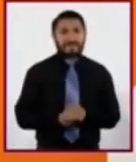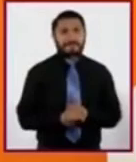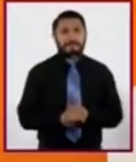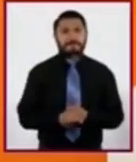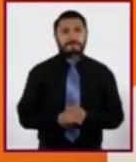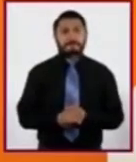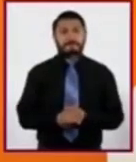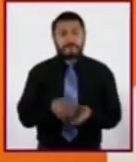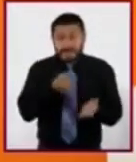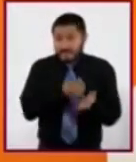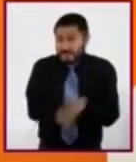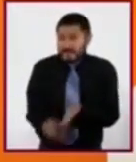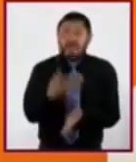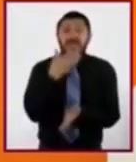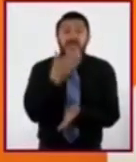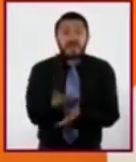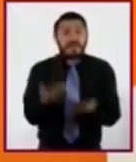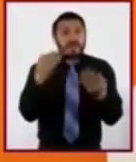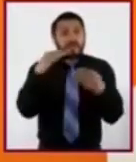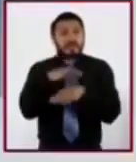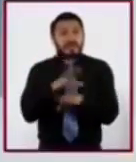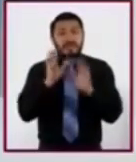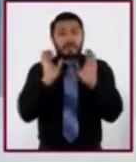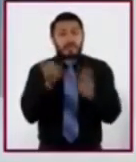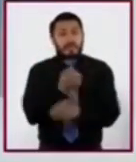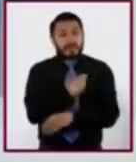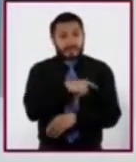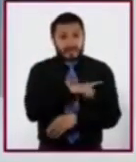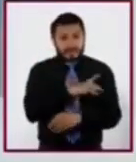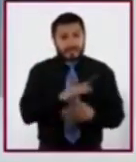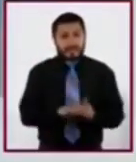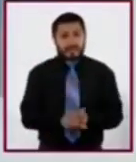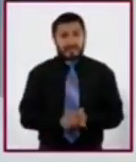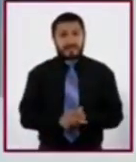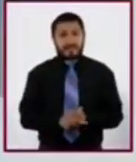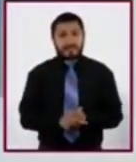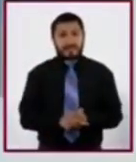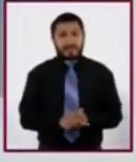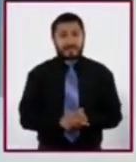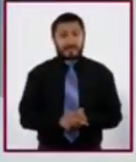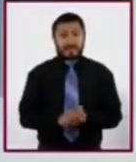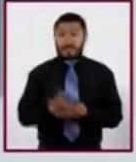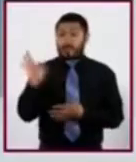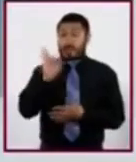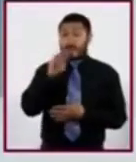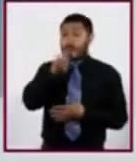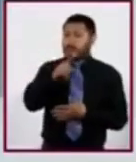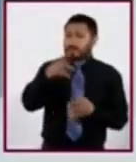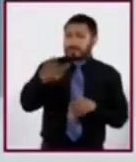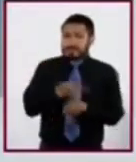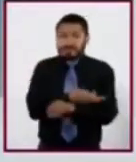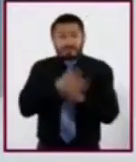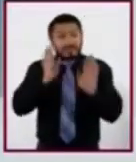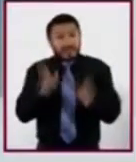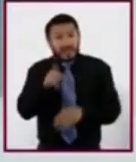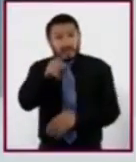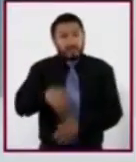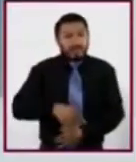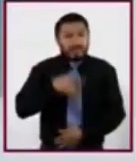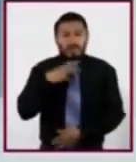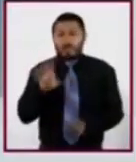mejores decisiones para el cuidado de su salud. ¿Alguna vez les ha pasado que se sienten mal